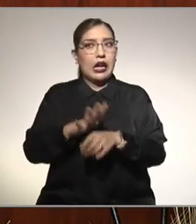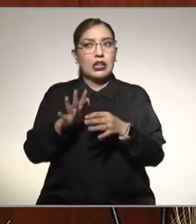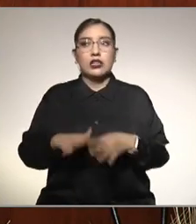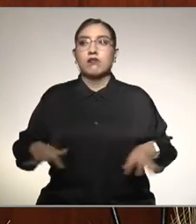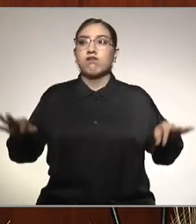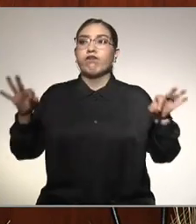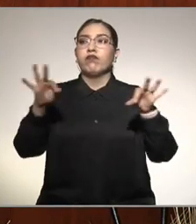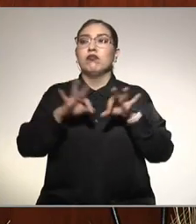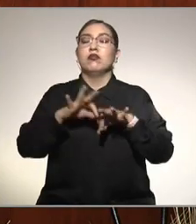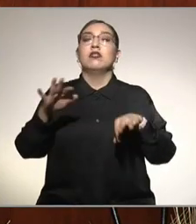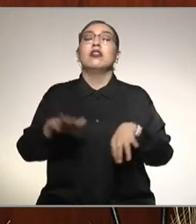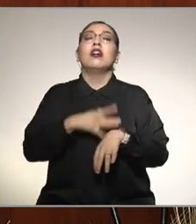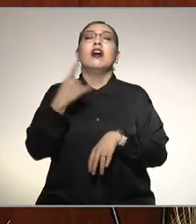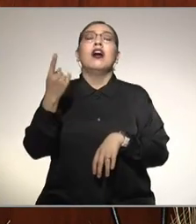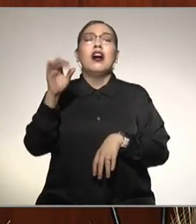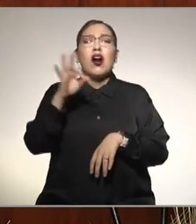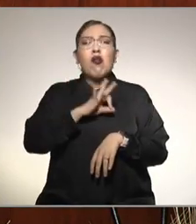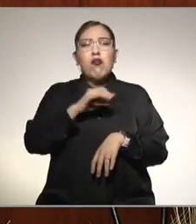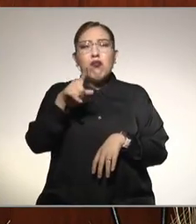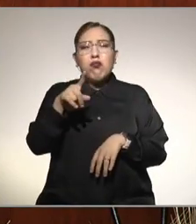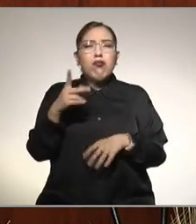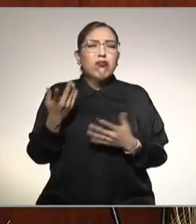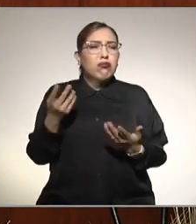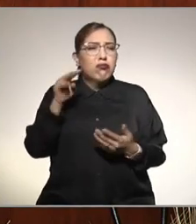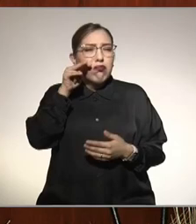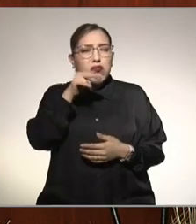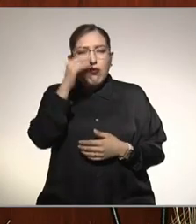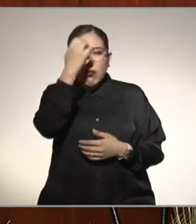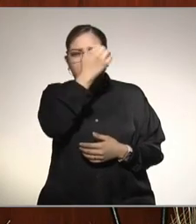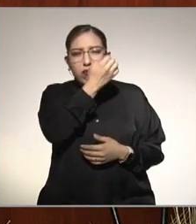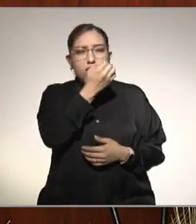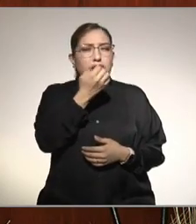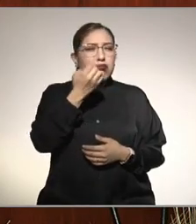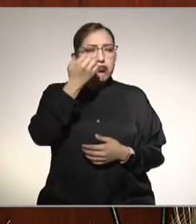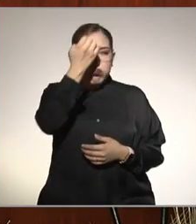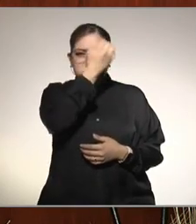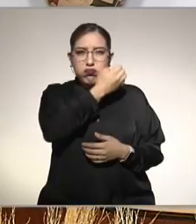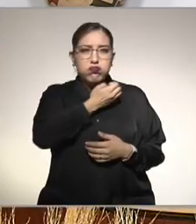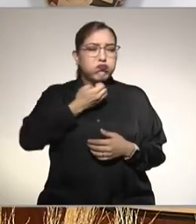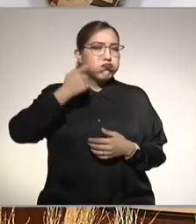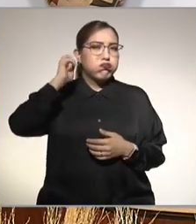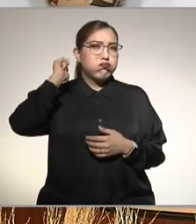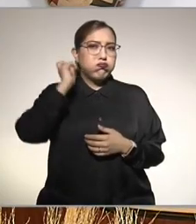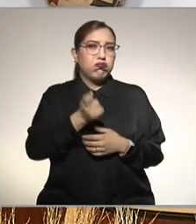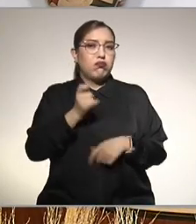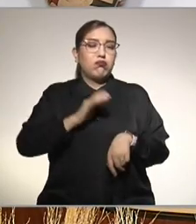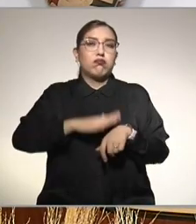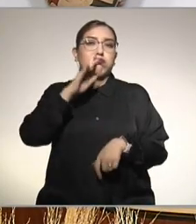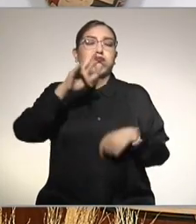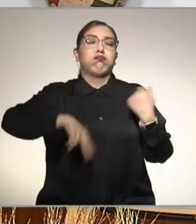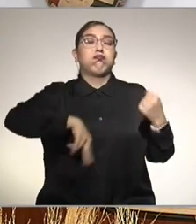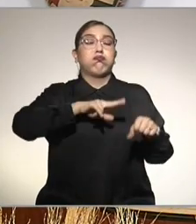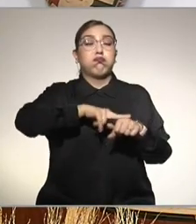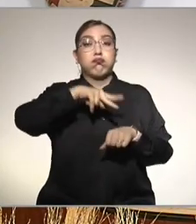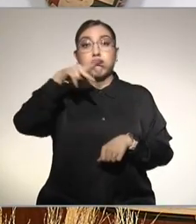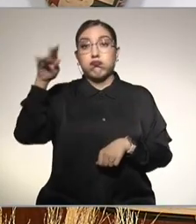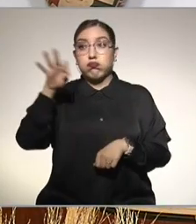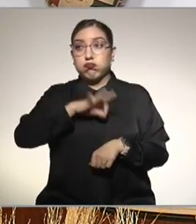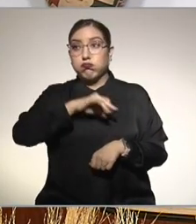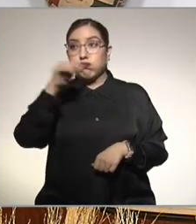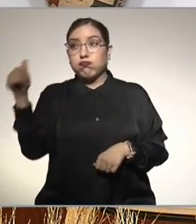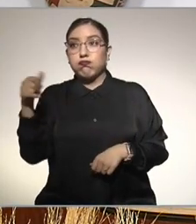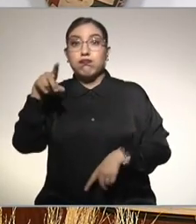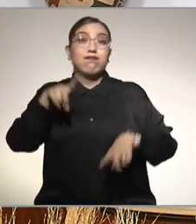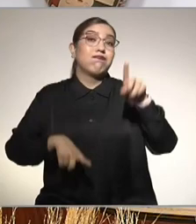porque sí es importante, a lo mejor el cátex salió normal, pero el hígado está cirrótico. Me encanta eso que dice el órgano más importante, dependiendo de la especialidad de esta